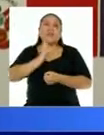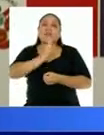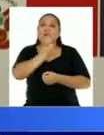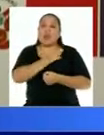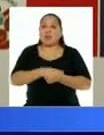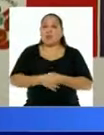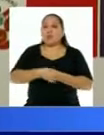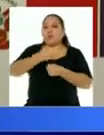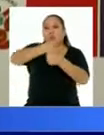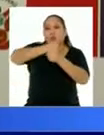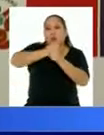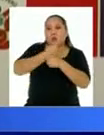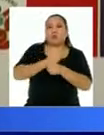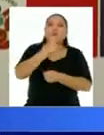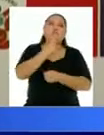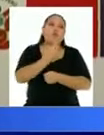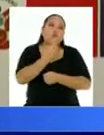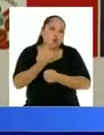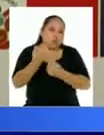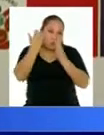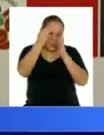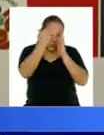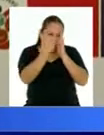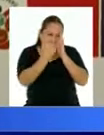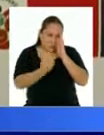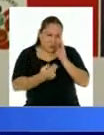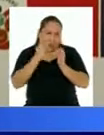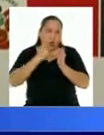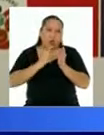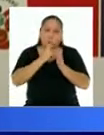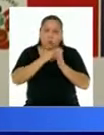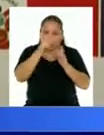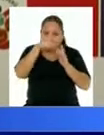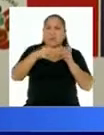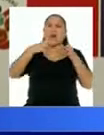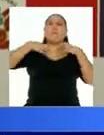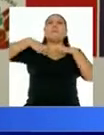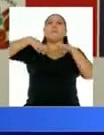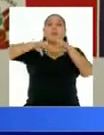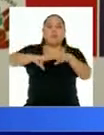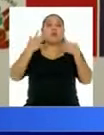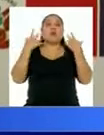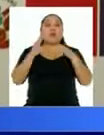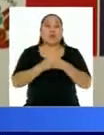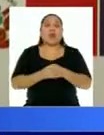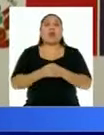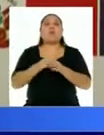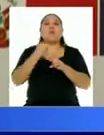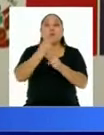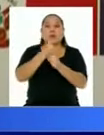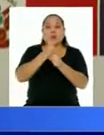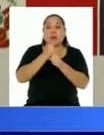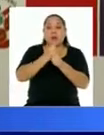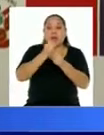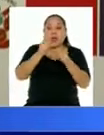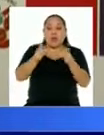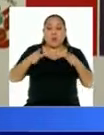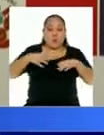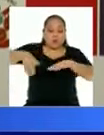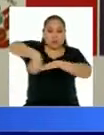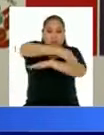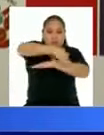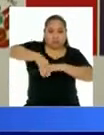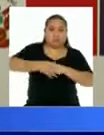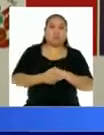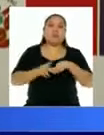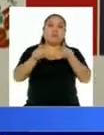cafeterías, panaderías, dulcerías, ese tipo de rubros están permitidos de poder operar en el espacio público. Así mismo,